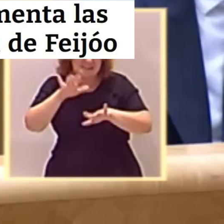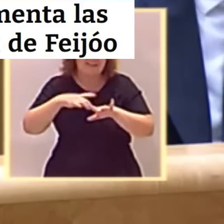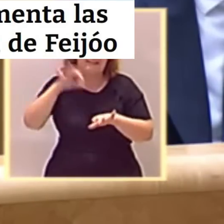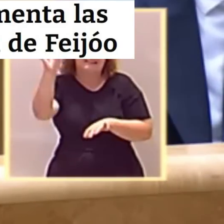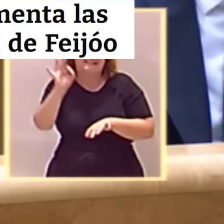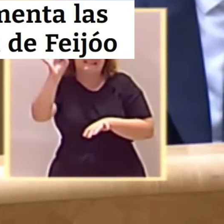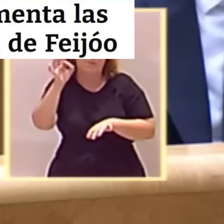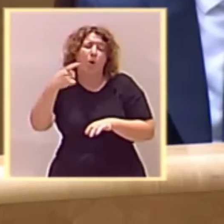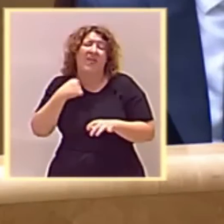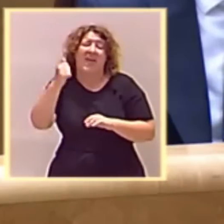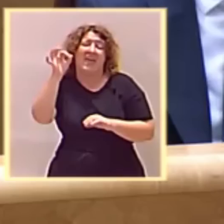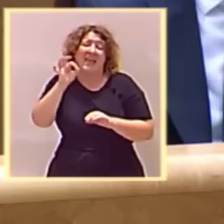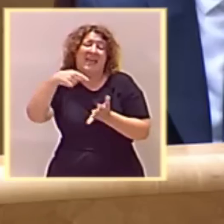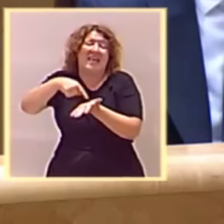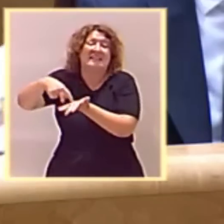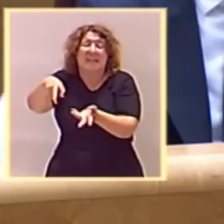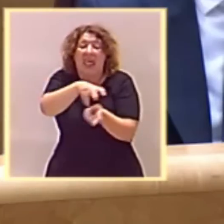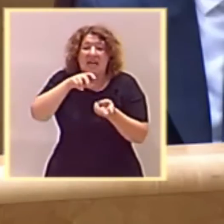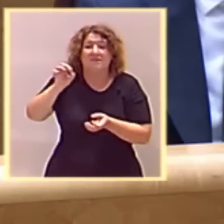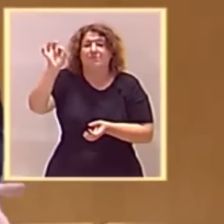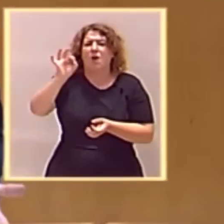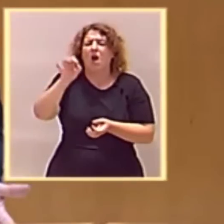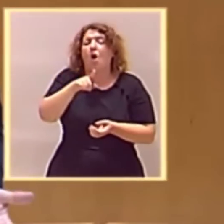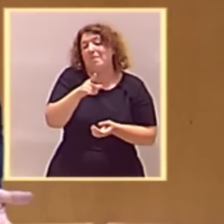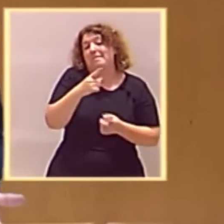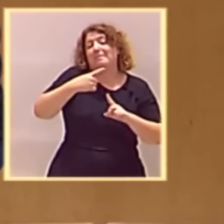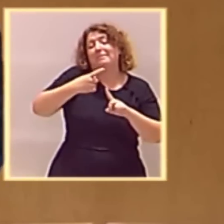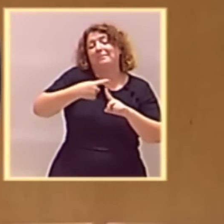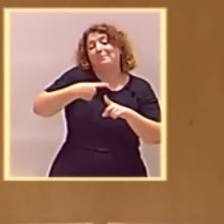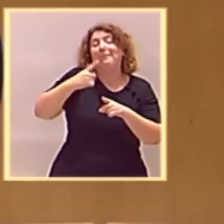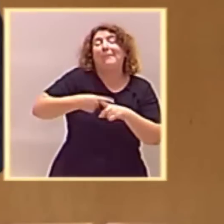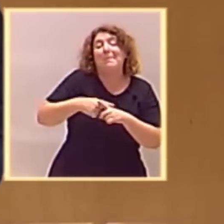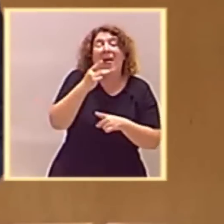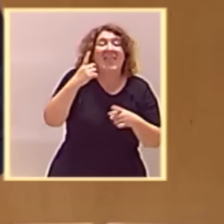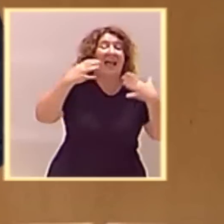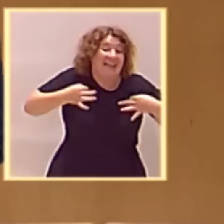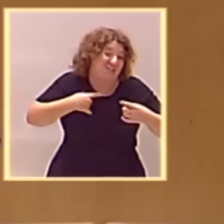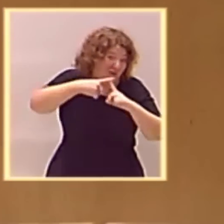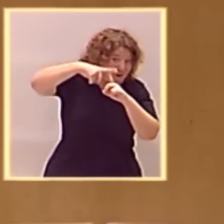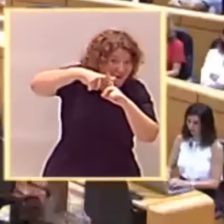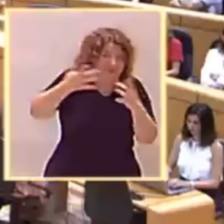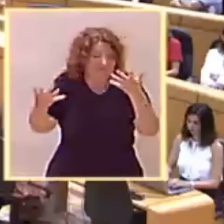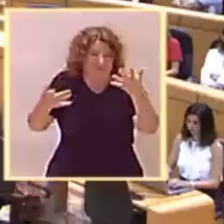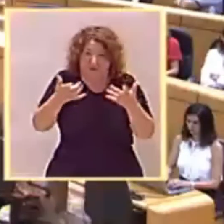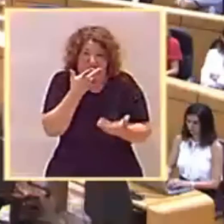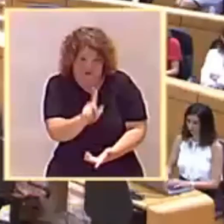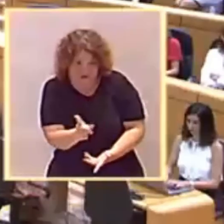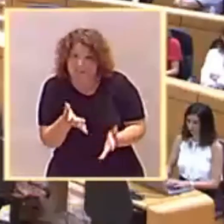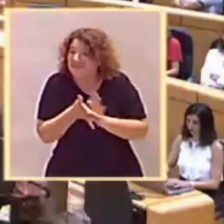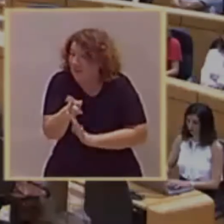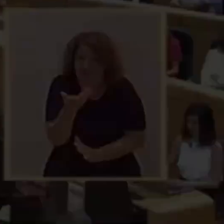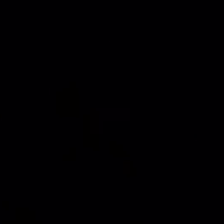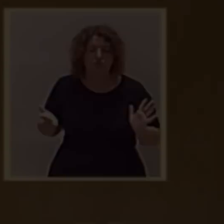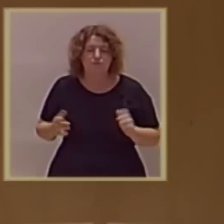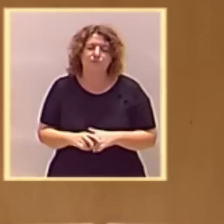interés. ¿Esto es insolvencia o mala fe, señoría? Entiendo que es insolvencia porque, evidentemente, quedó en evidencia de inmediato.